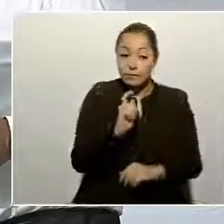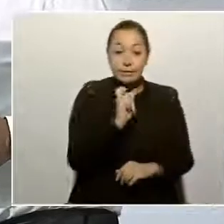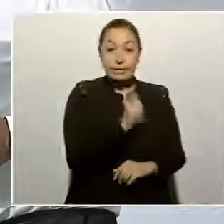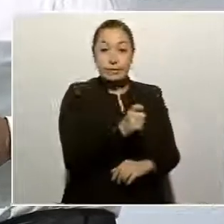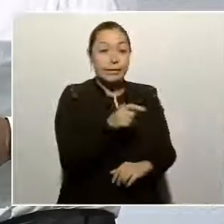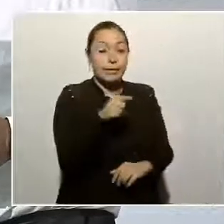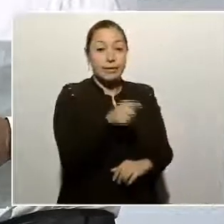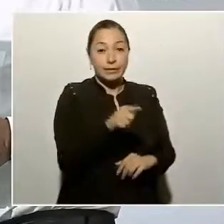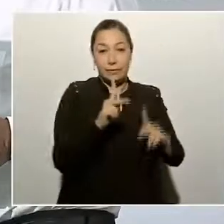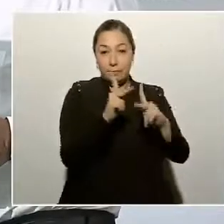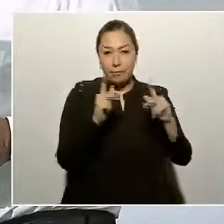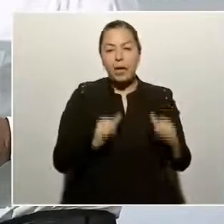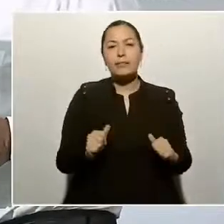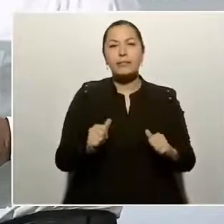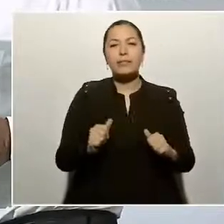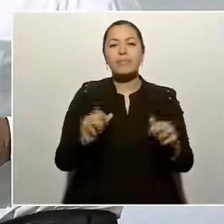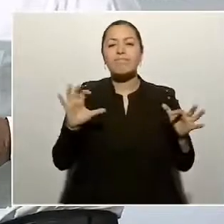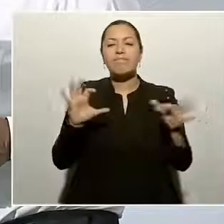justicia.